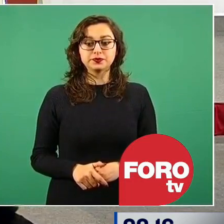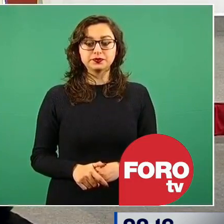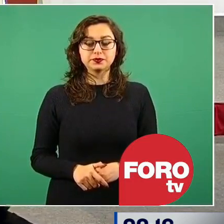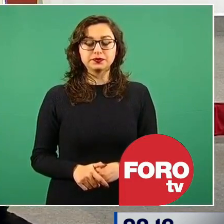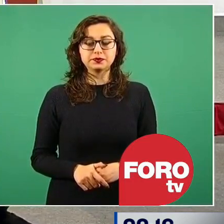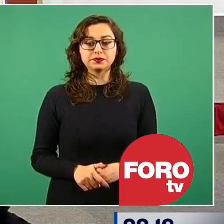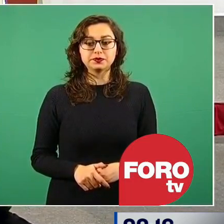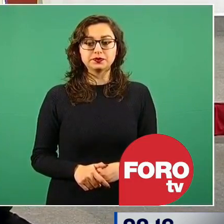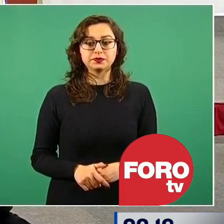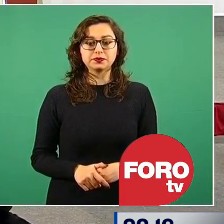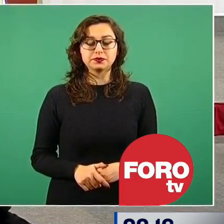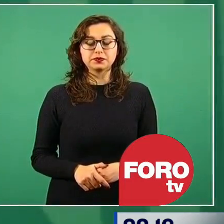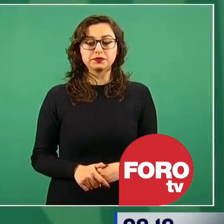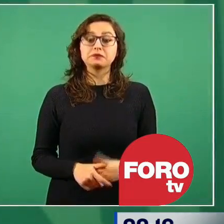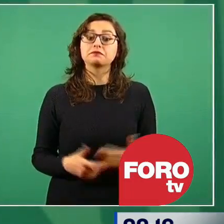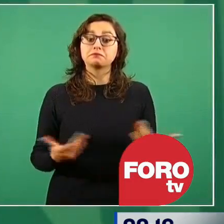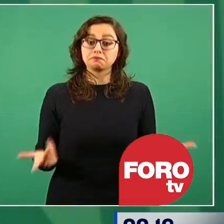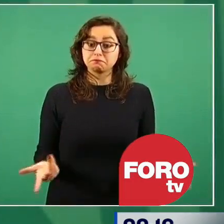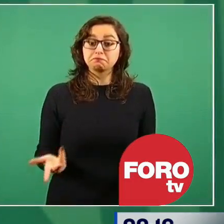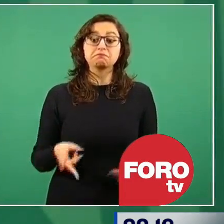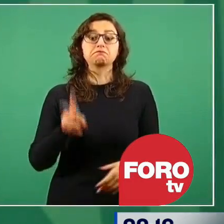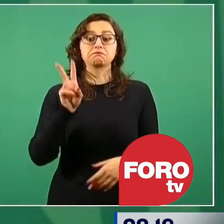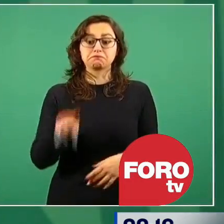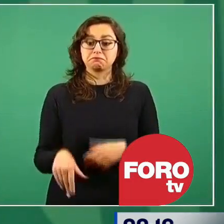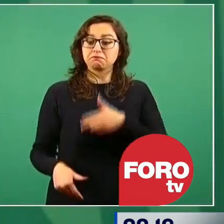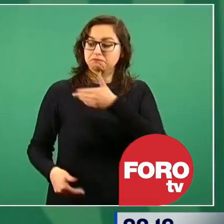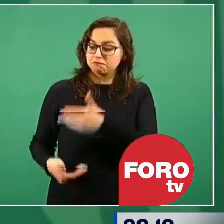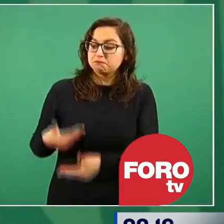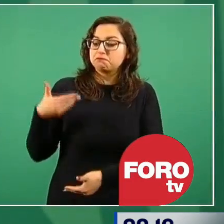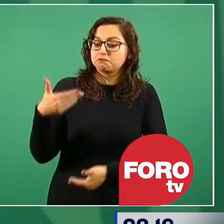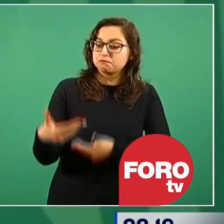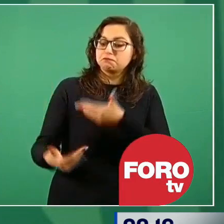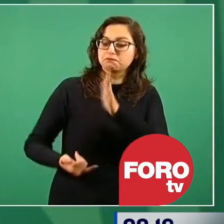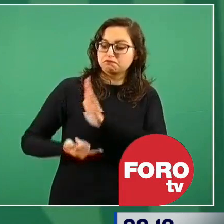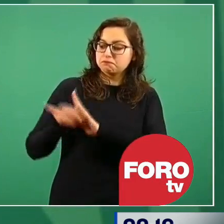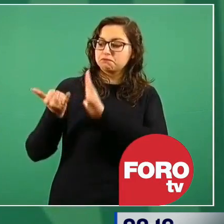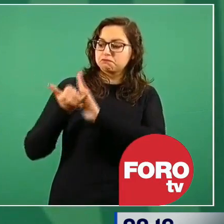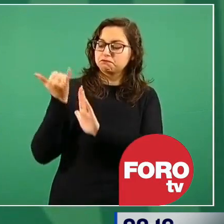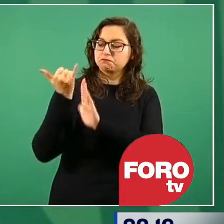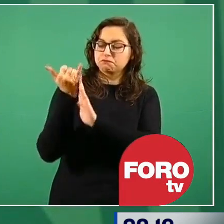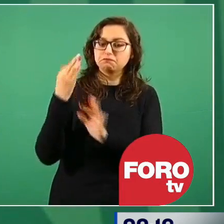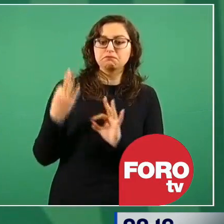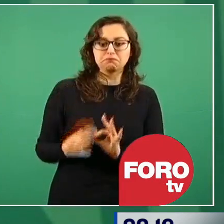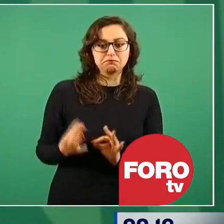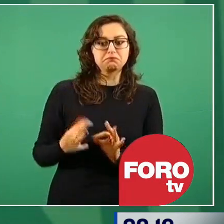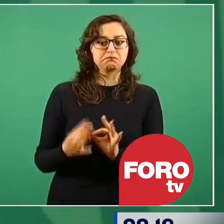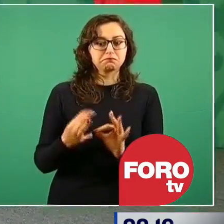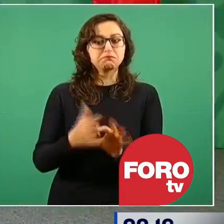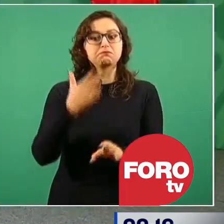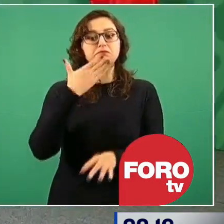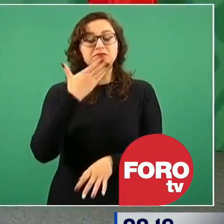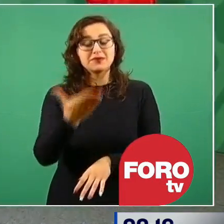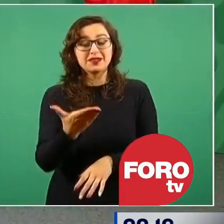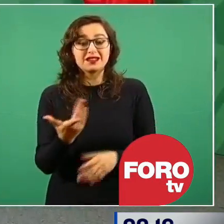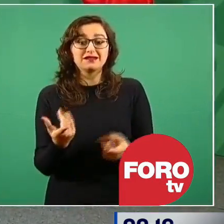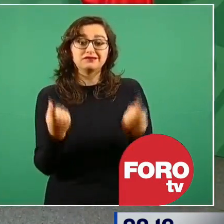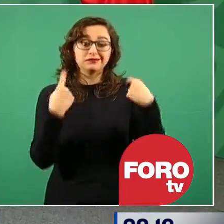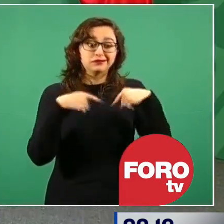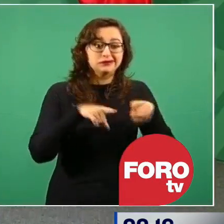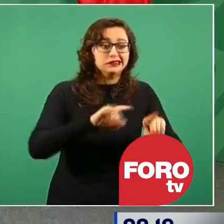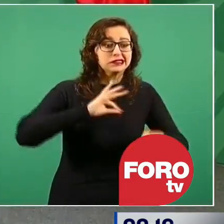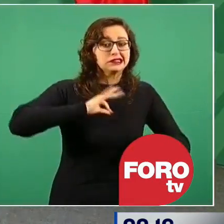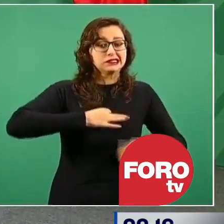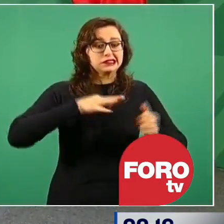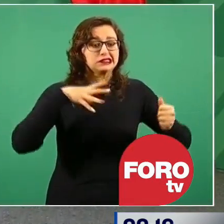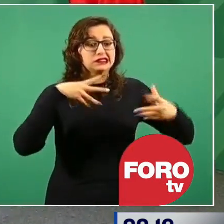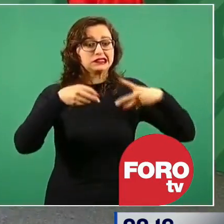buen avance, a pesar de la pandemia se ha continuado